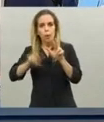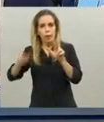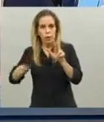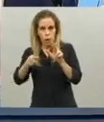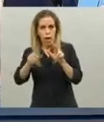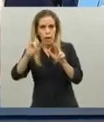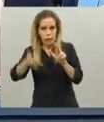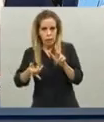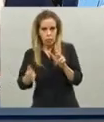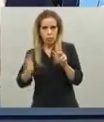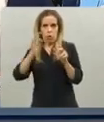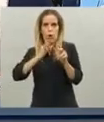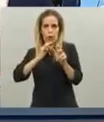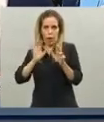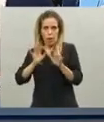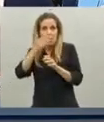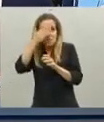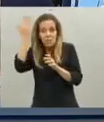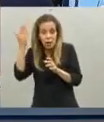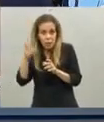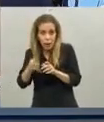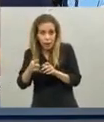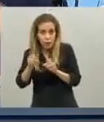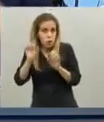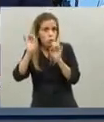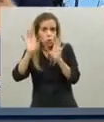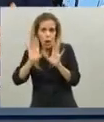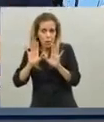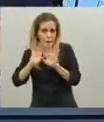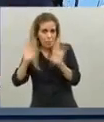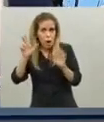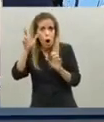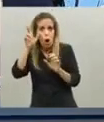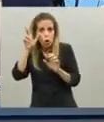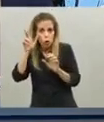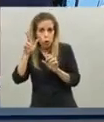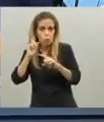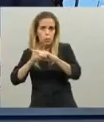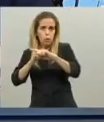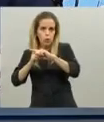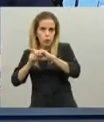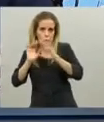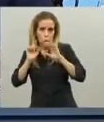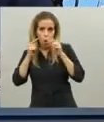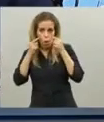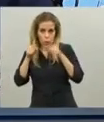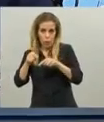más con tal vez una fiebre pero los que se testearon solo 8 casos pero esto puede cambiar rápidamente